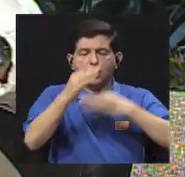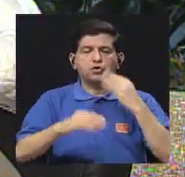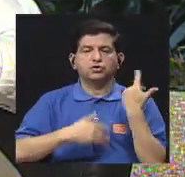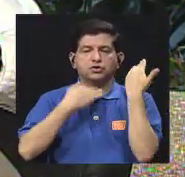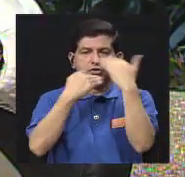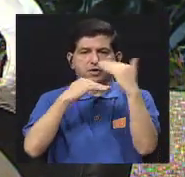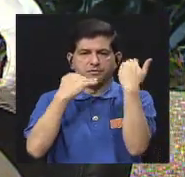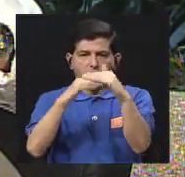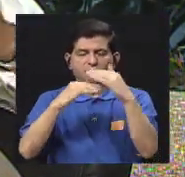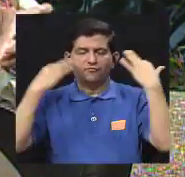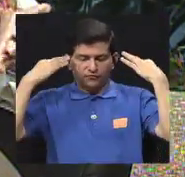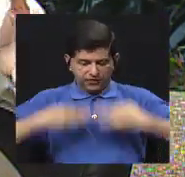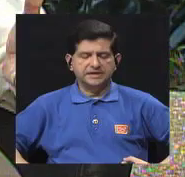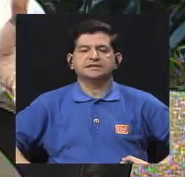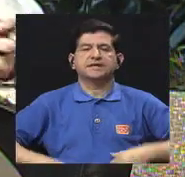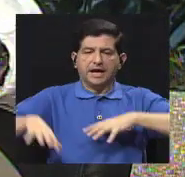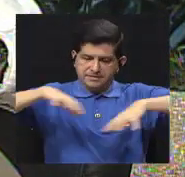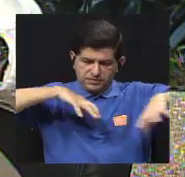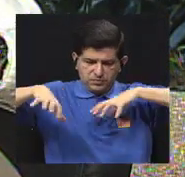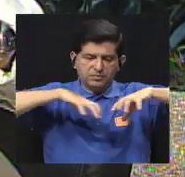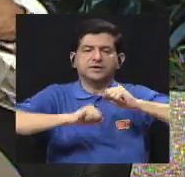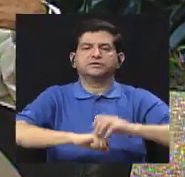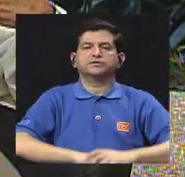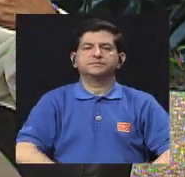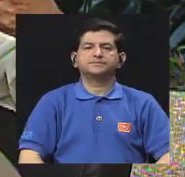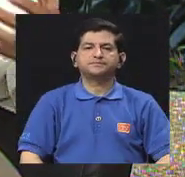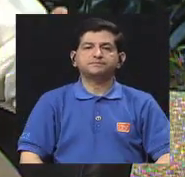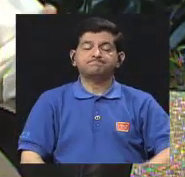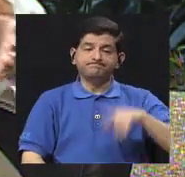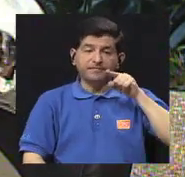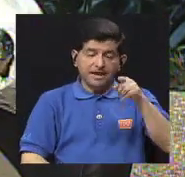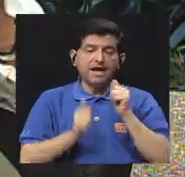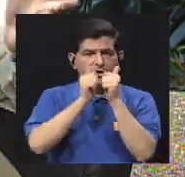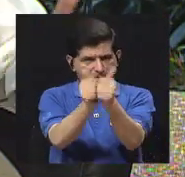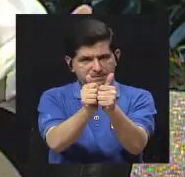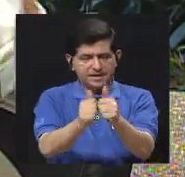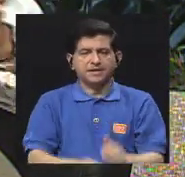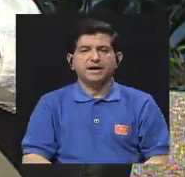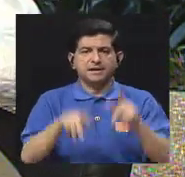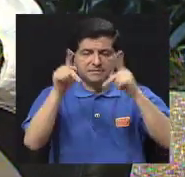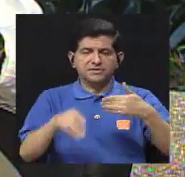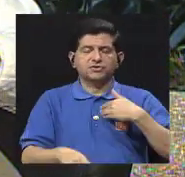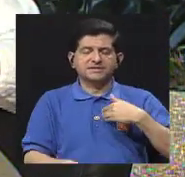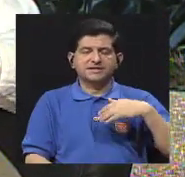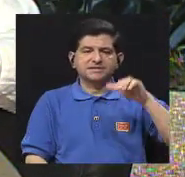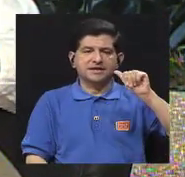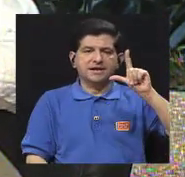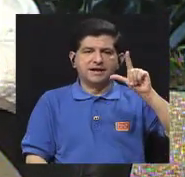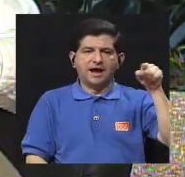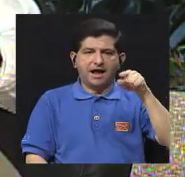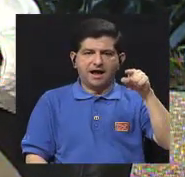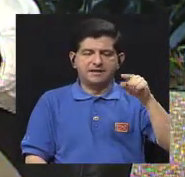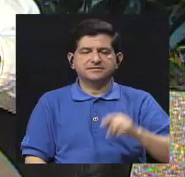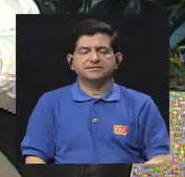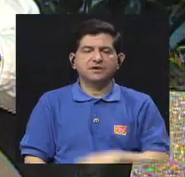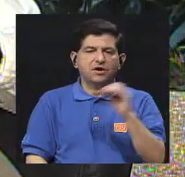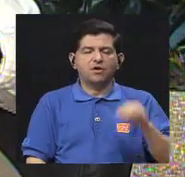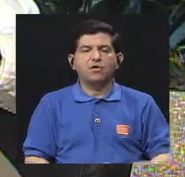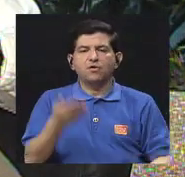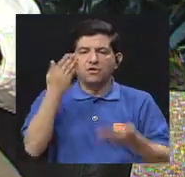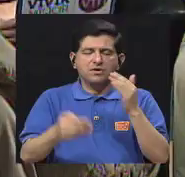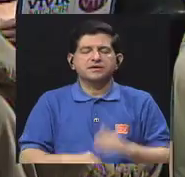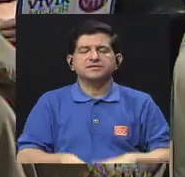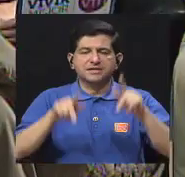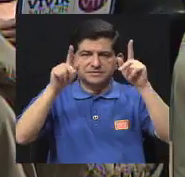limitaciones físicas de movilidad, entonces, hay que estar ahí con los pacientes con Alzheimer, por ejemplo, algún tipo de demencia